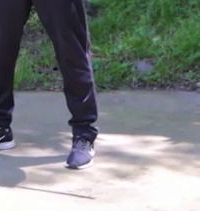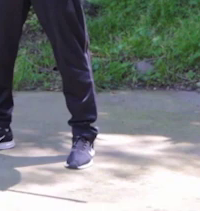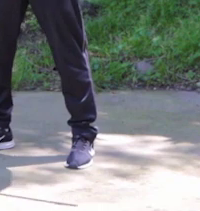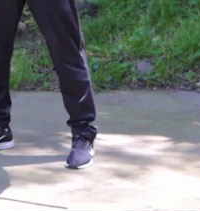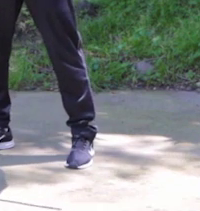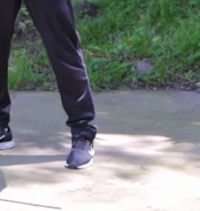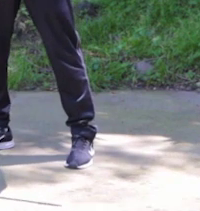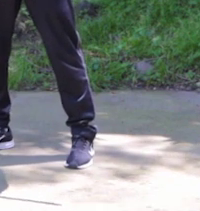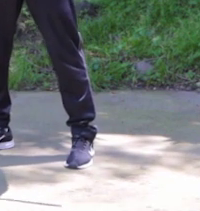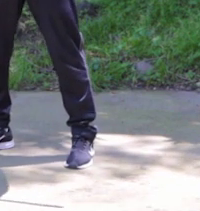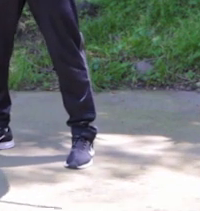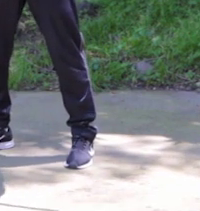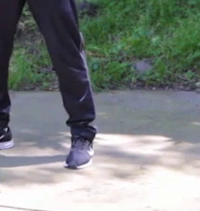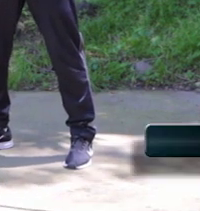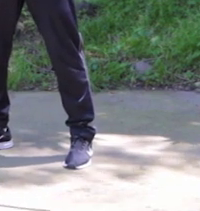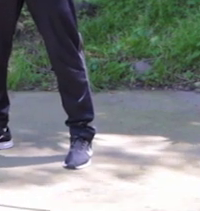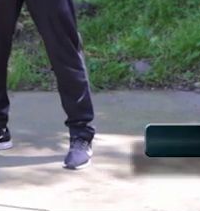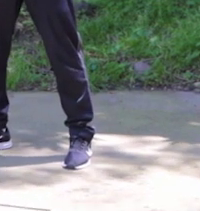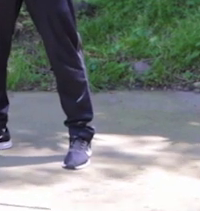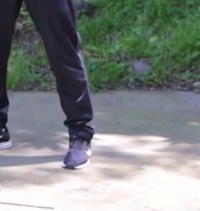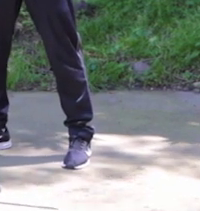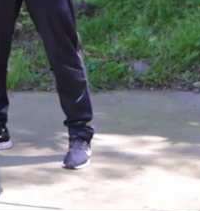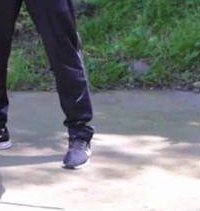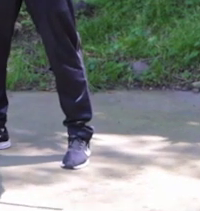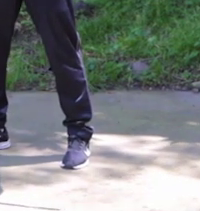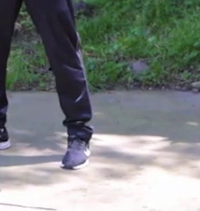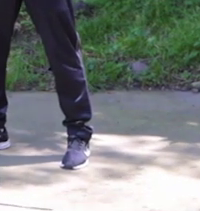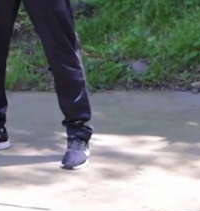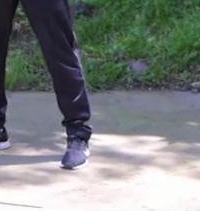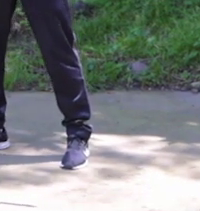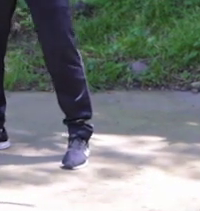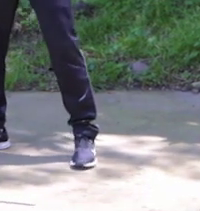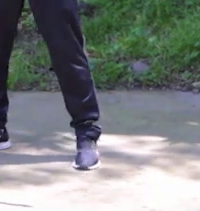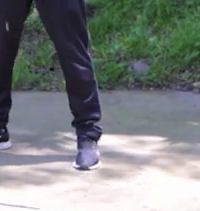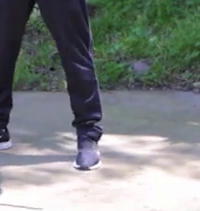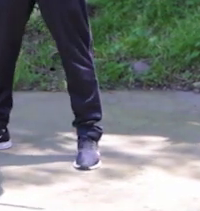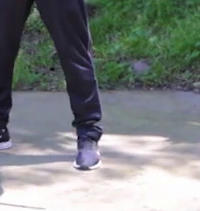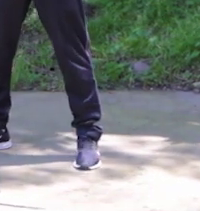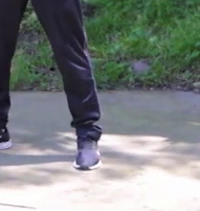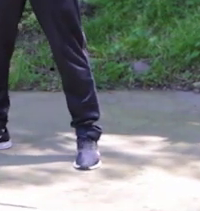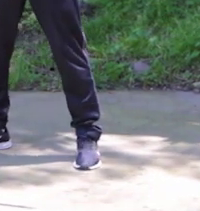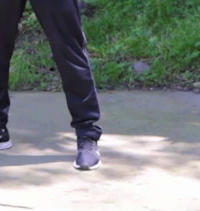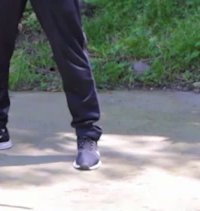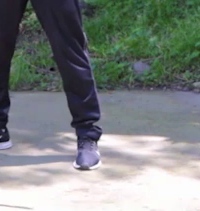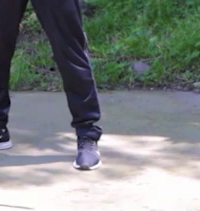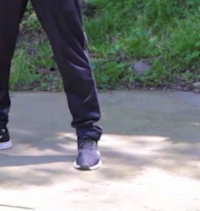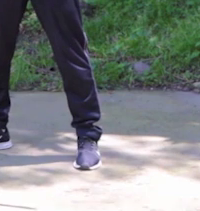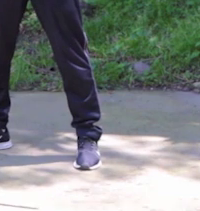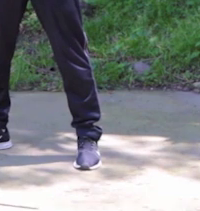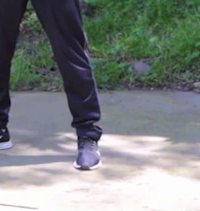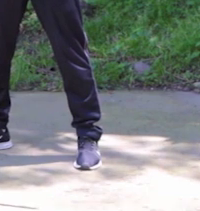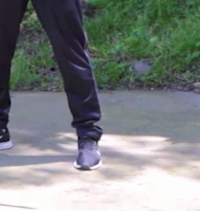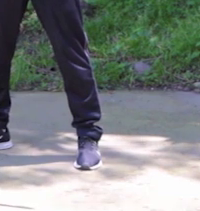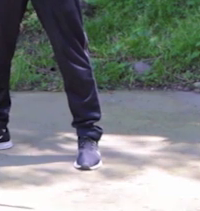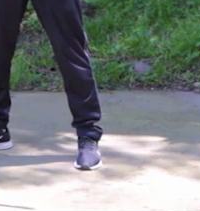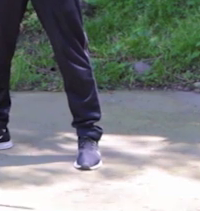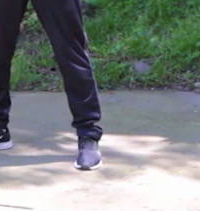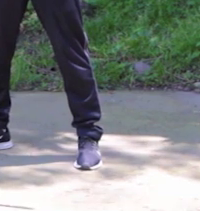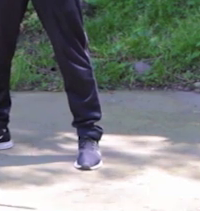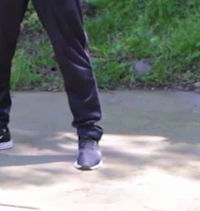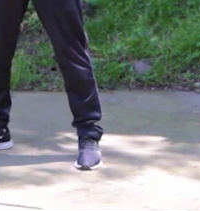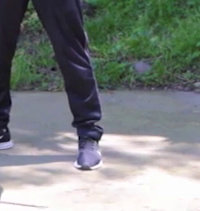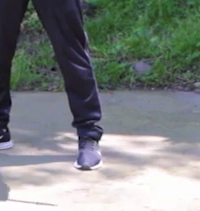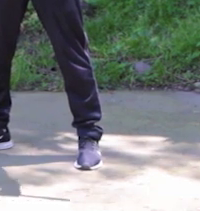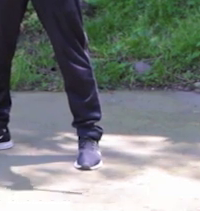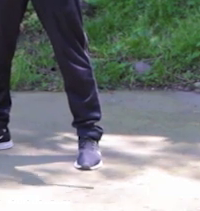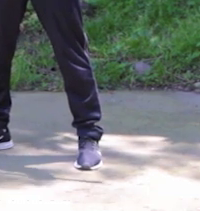Vamos a agarrar ya sea un palo de escoba o una toalla de tal manera que podamos hacer esta posición. Lo que vamos a